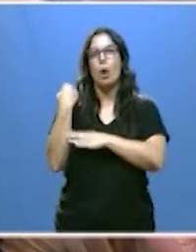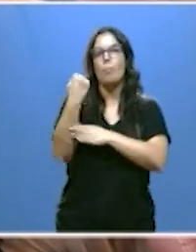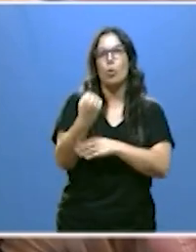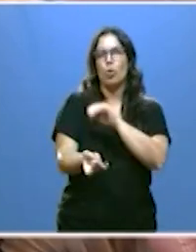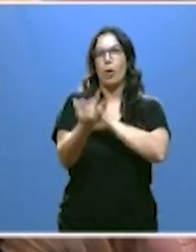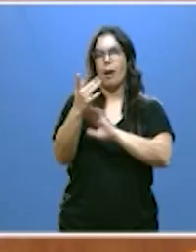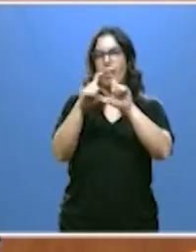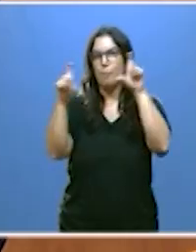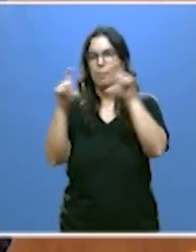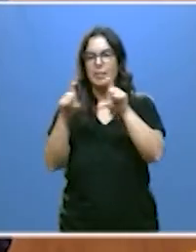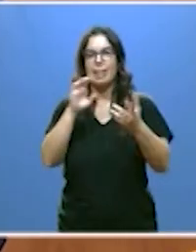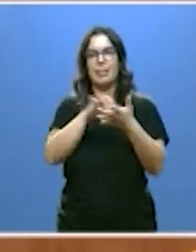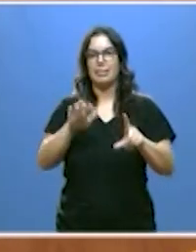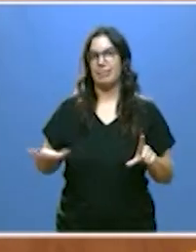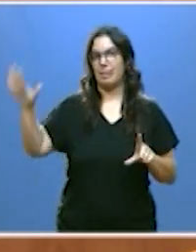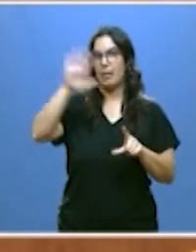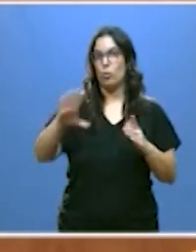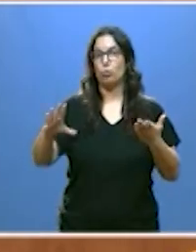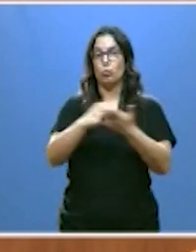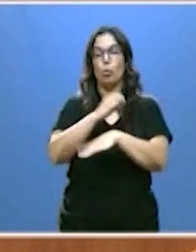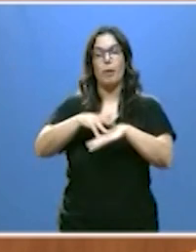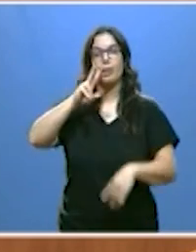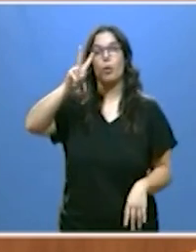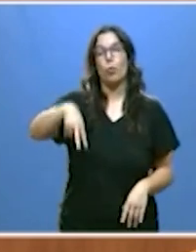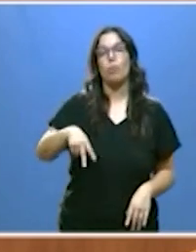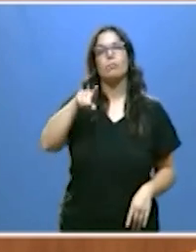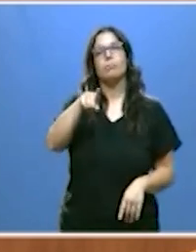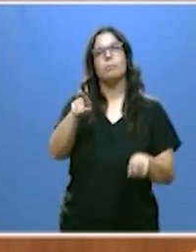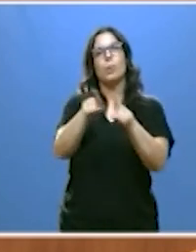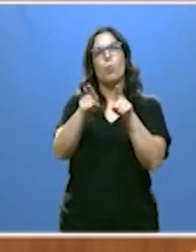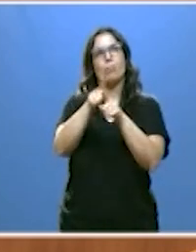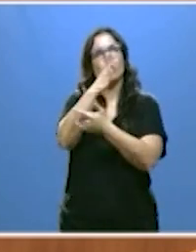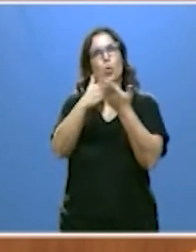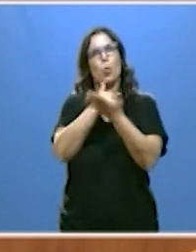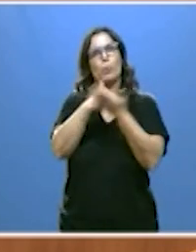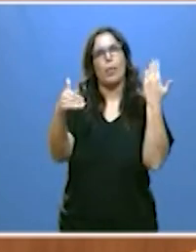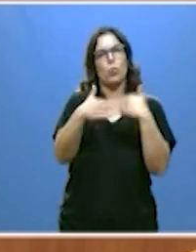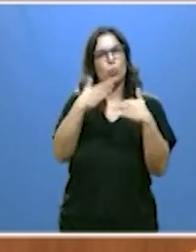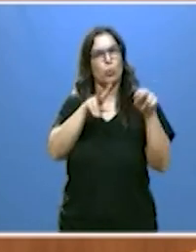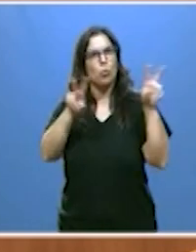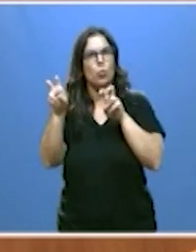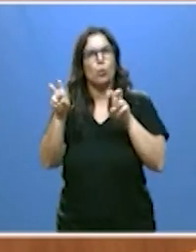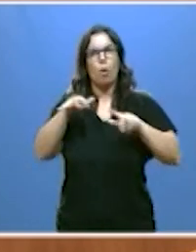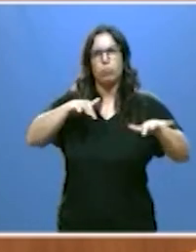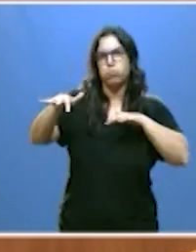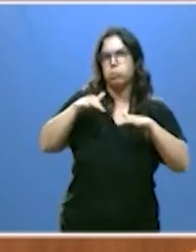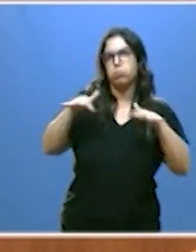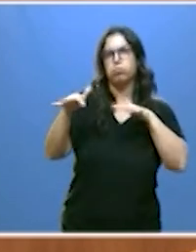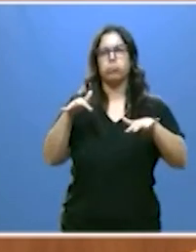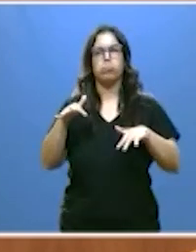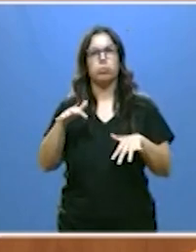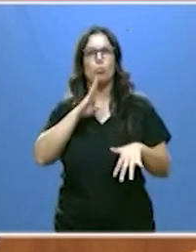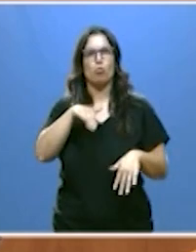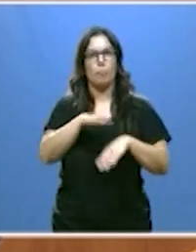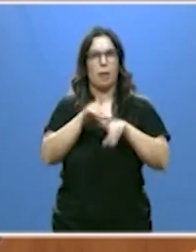emprendimiento a toda Castilla y León para que sea reconocida como una comunidad innovadora y dinámica para emprender